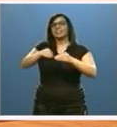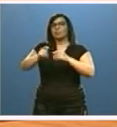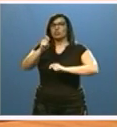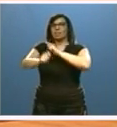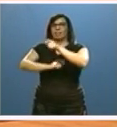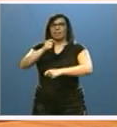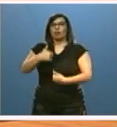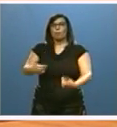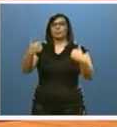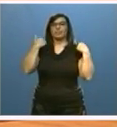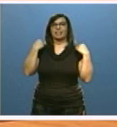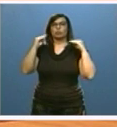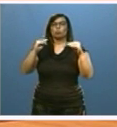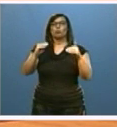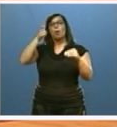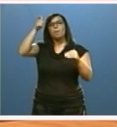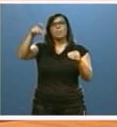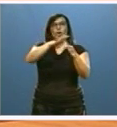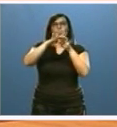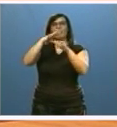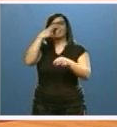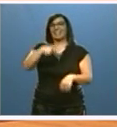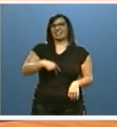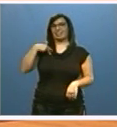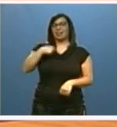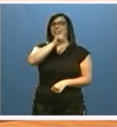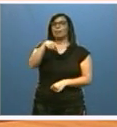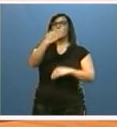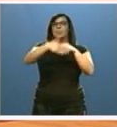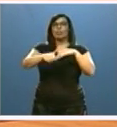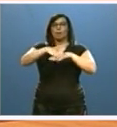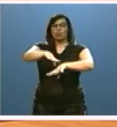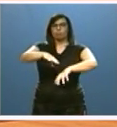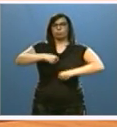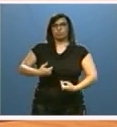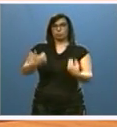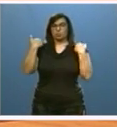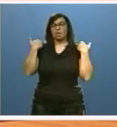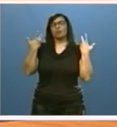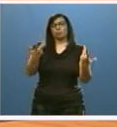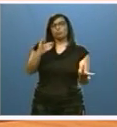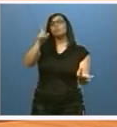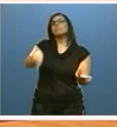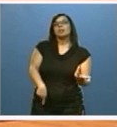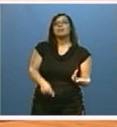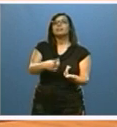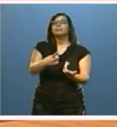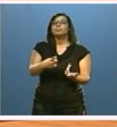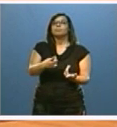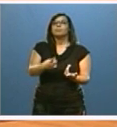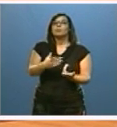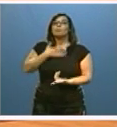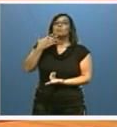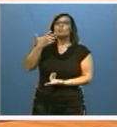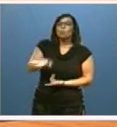competencias de las mancomunidades de interés general y de los plazos para su asunción, así como la posibilidad de